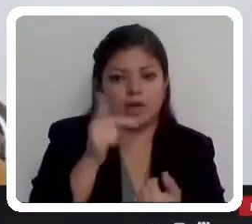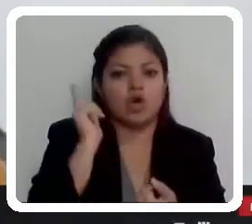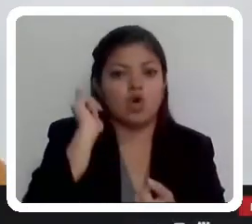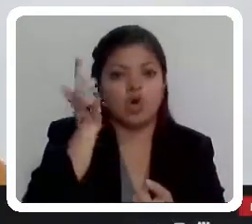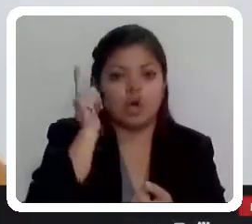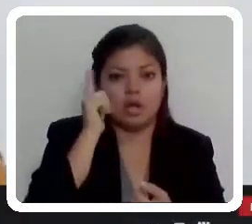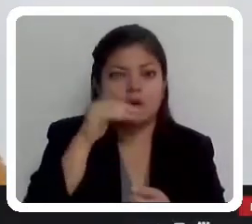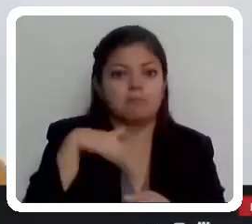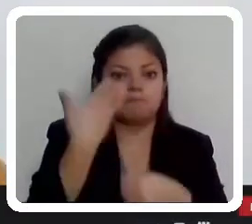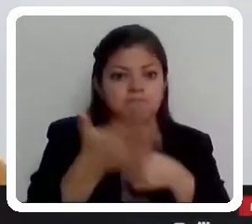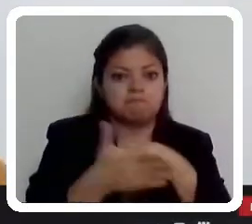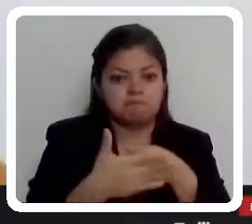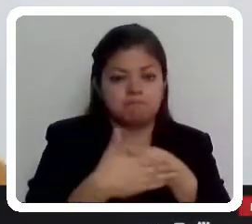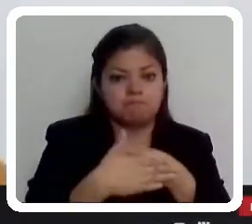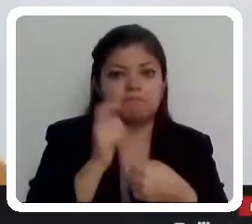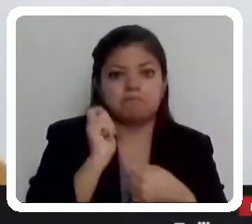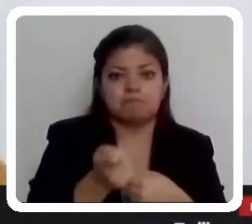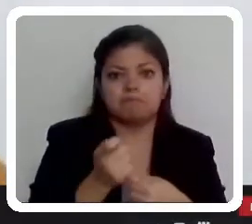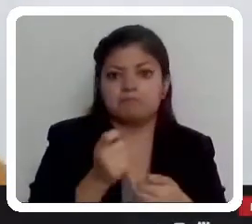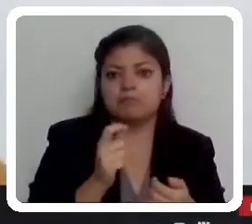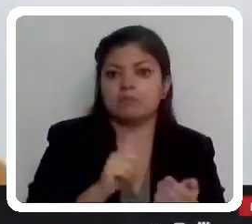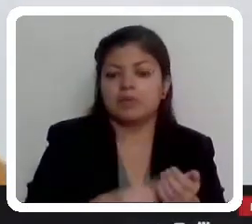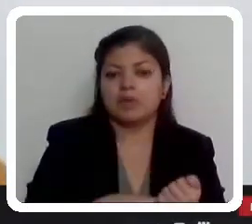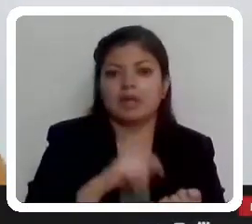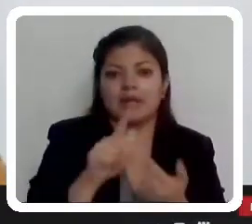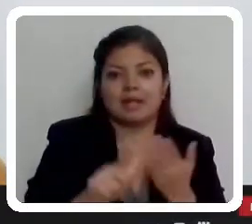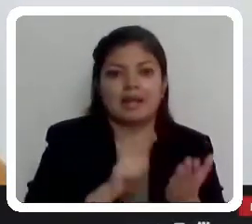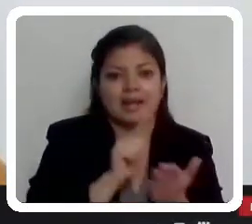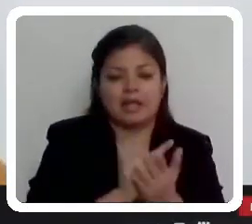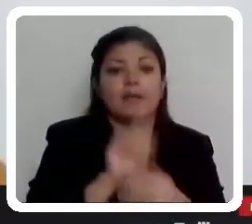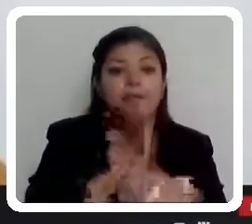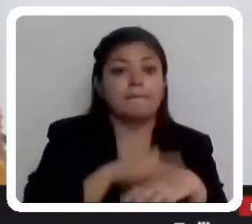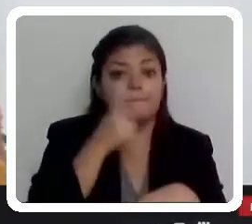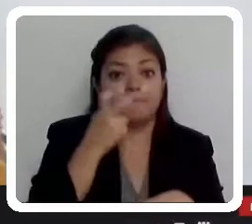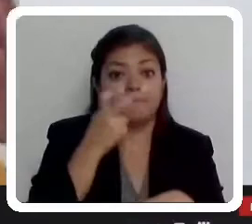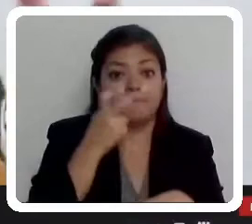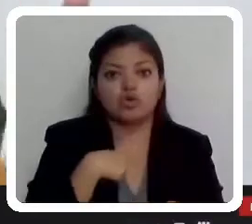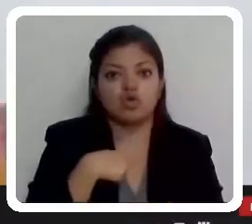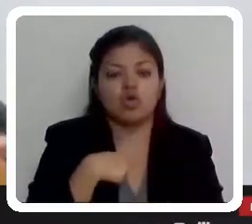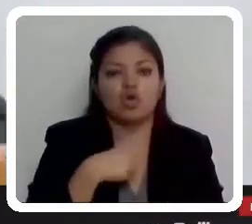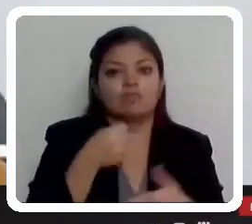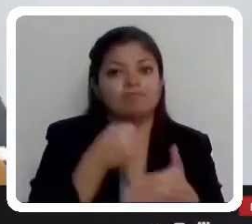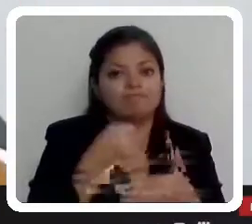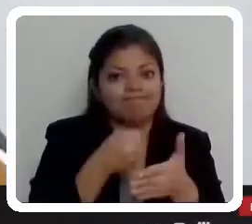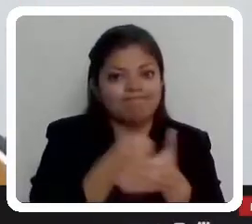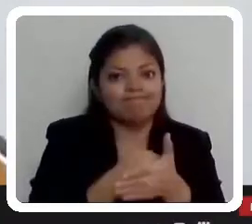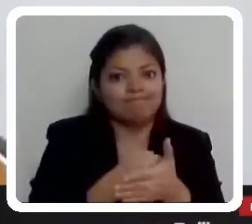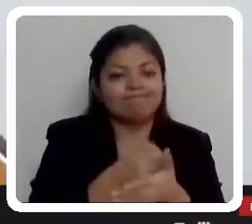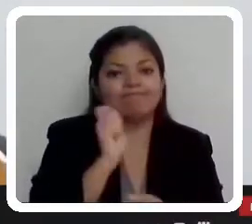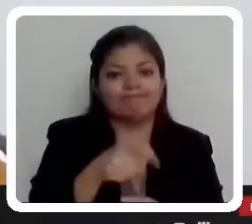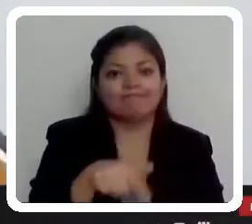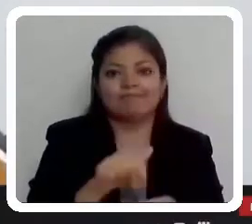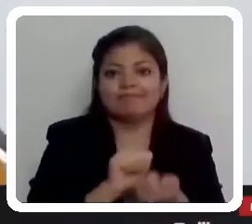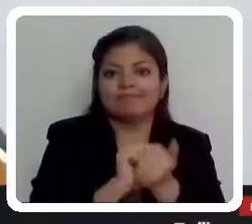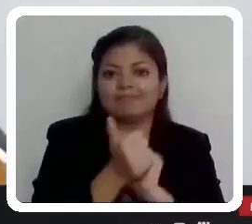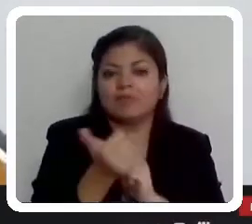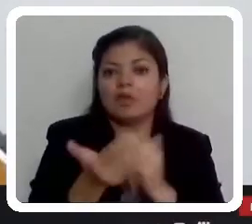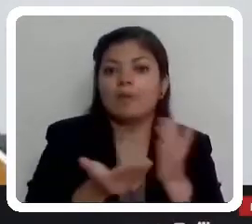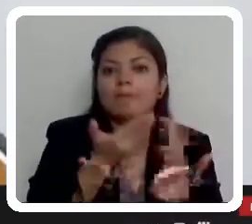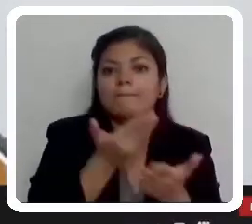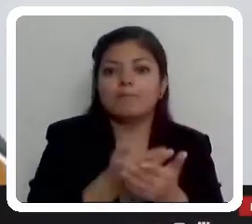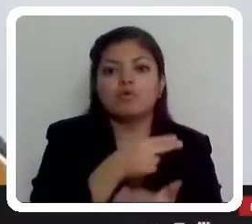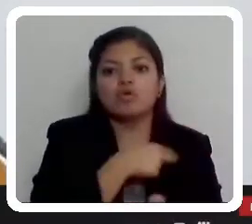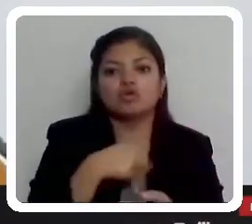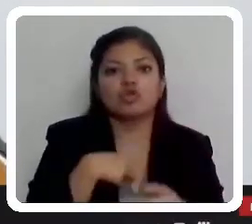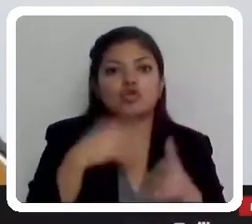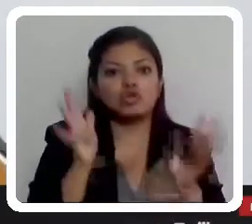del marco legal. Es por eso que, insisto, este tema se viene a propuesta de lo que hemos estado